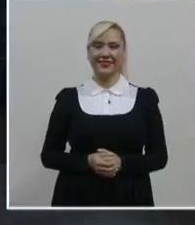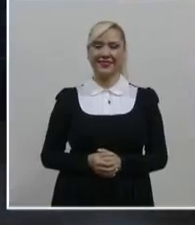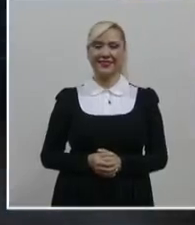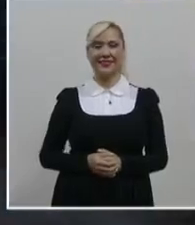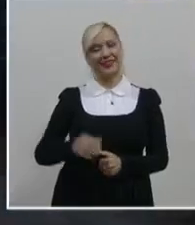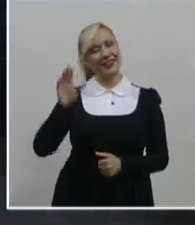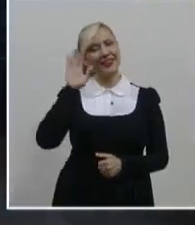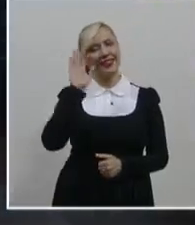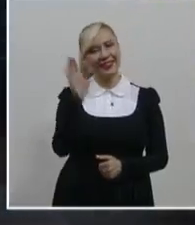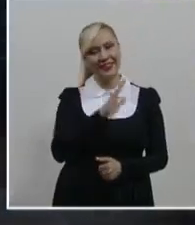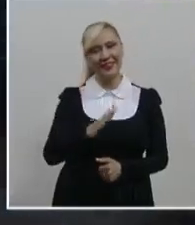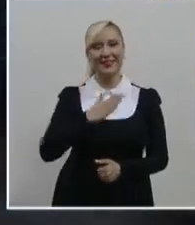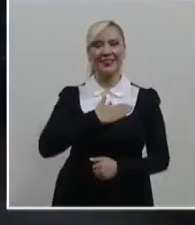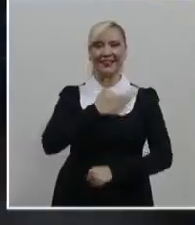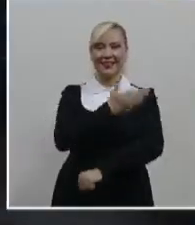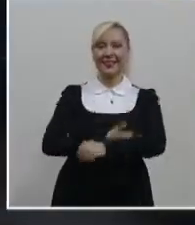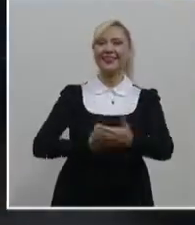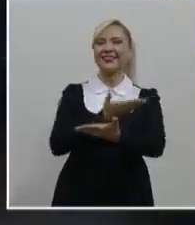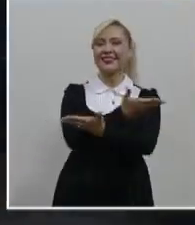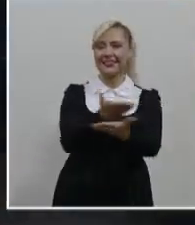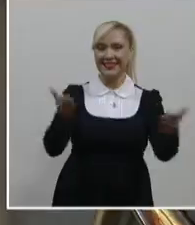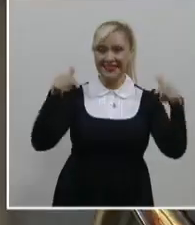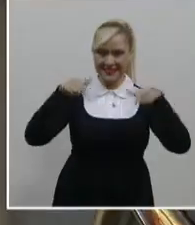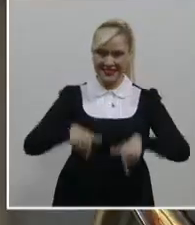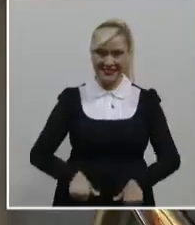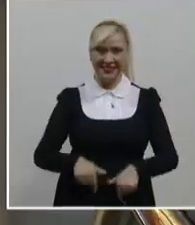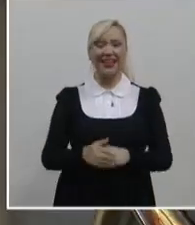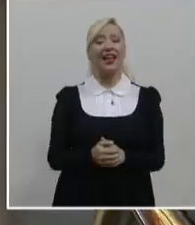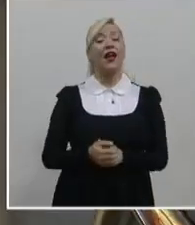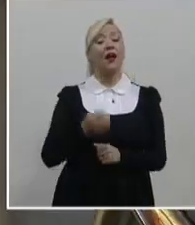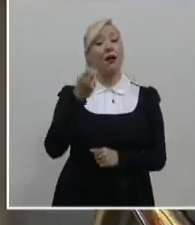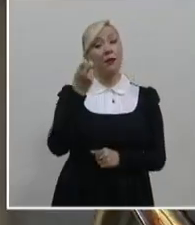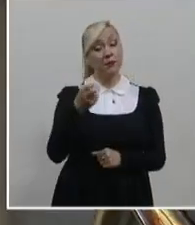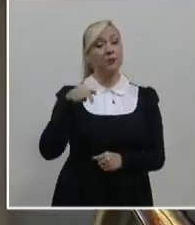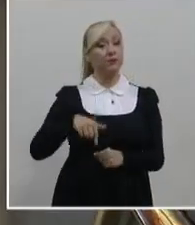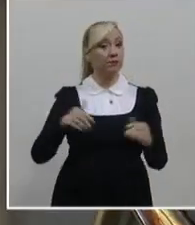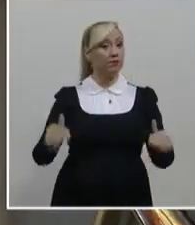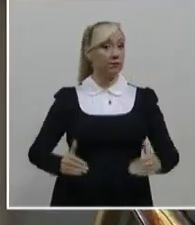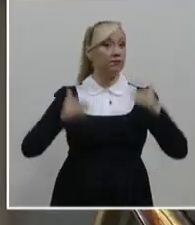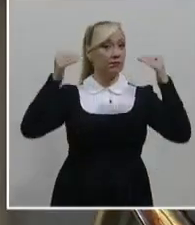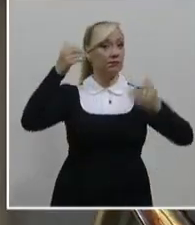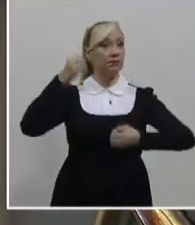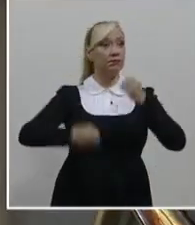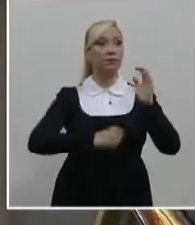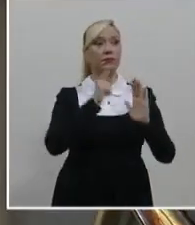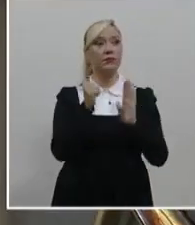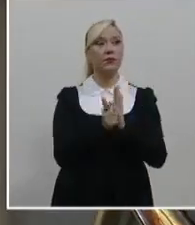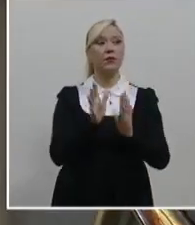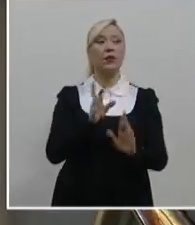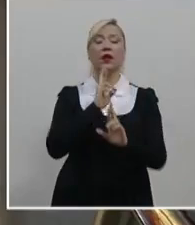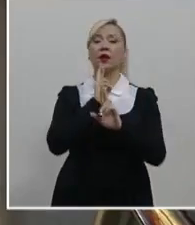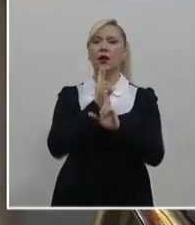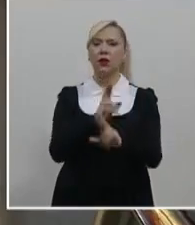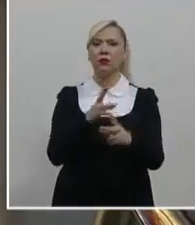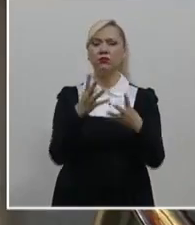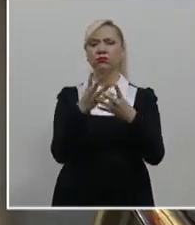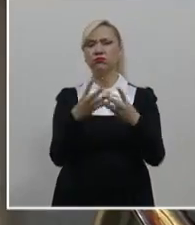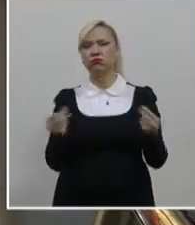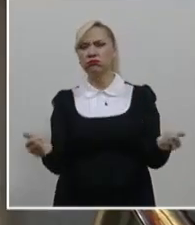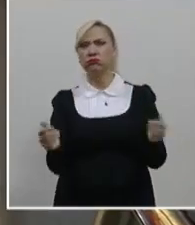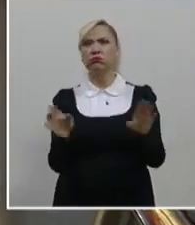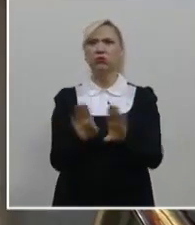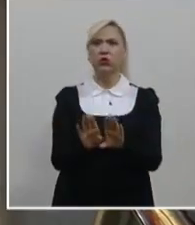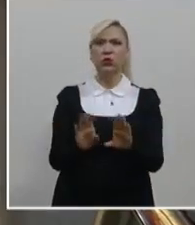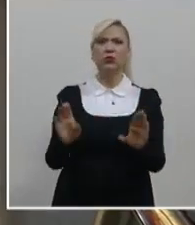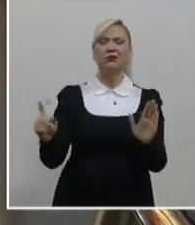¿Qué tal? Muy buenas tardes a todas las personas que siguen esta transmisión. El Pleno de la Suprema Corte de Justicia resolvió diversas acciones de inconstitucionalidad